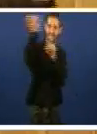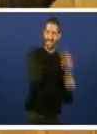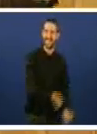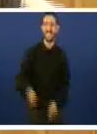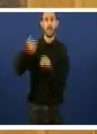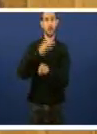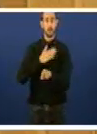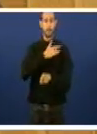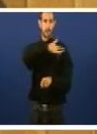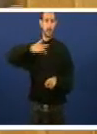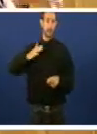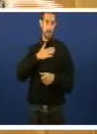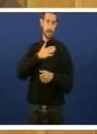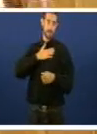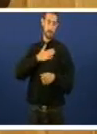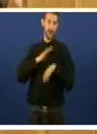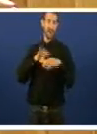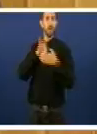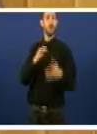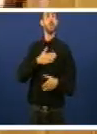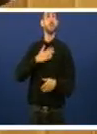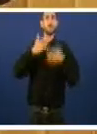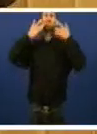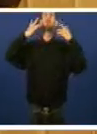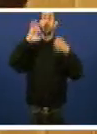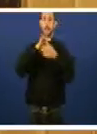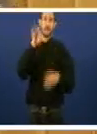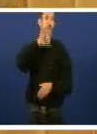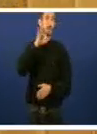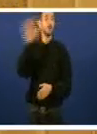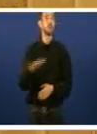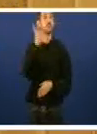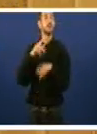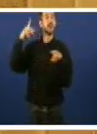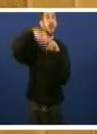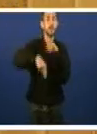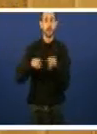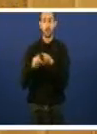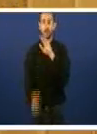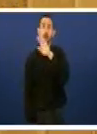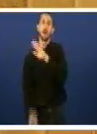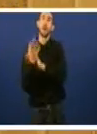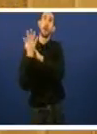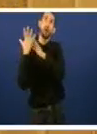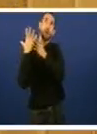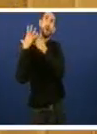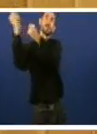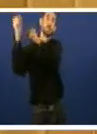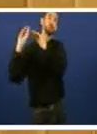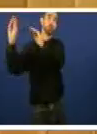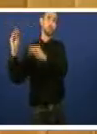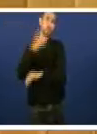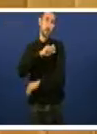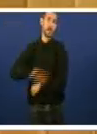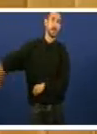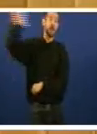democratizálas, para impedir que se convertisen en facendas ou servizo de persoas que ademais ou